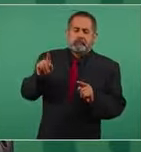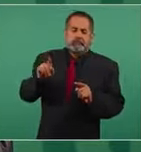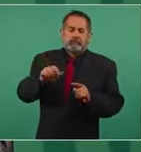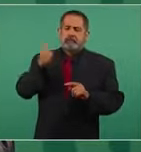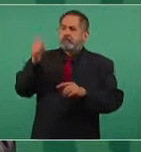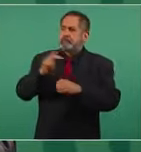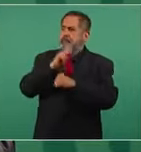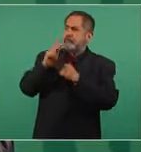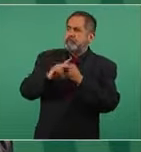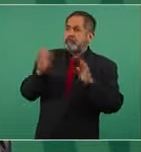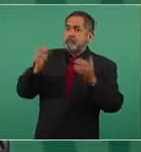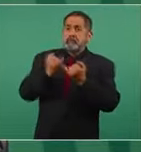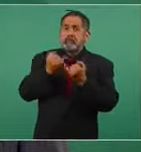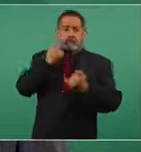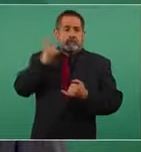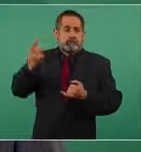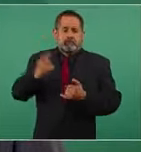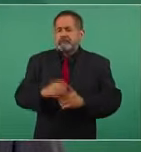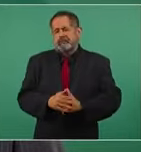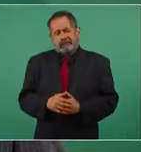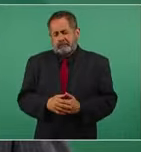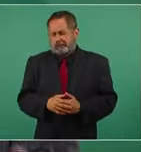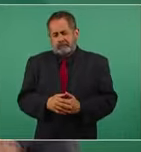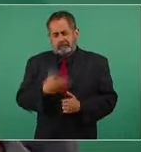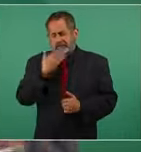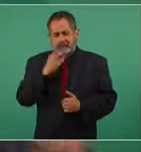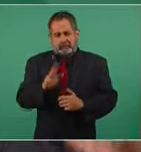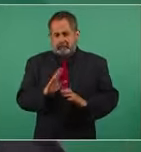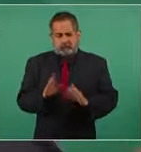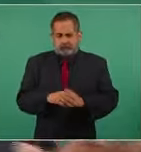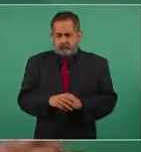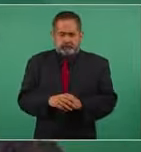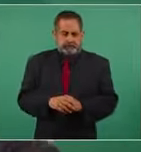en otros países, que, por cierto,